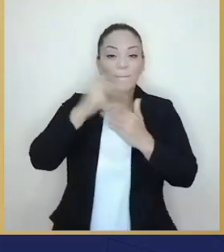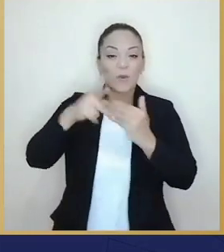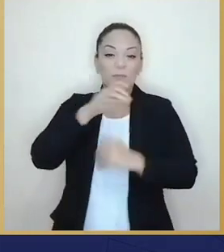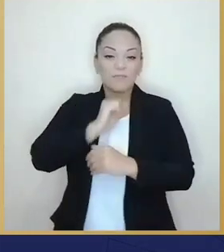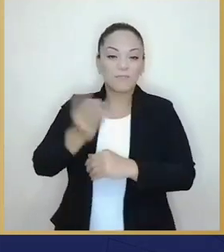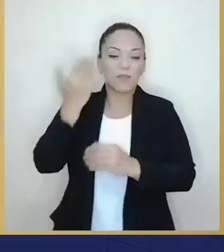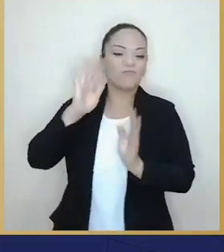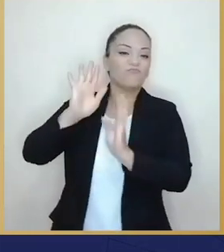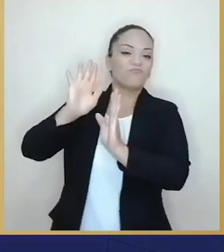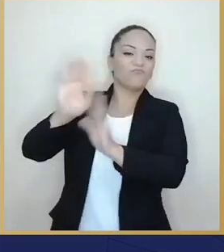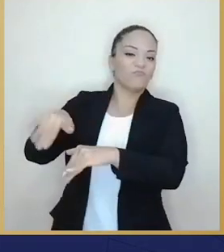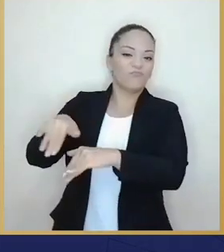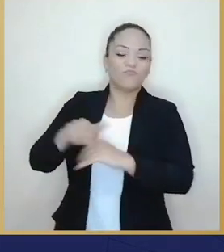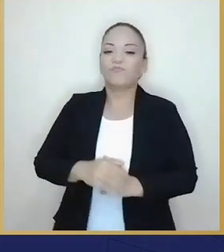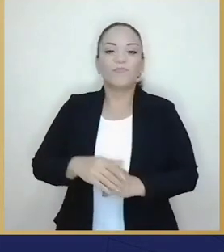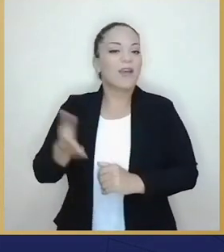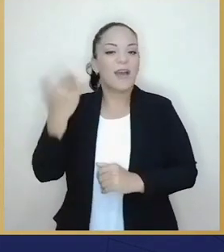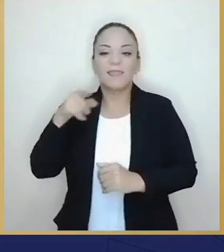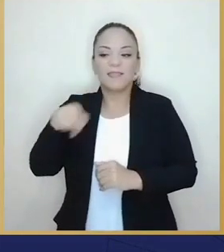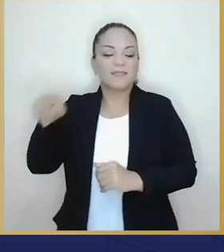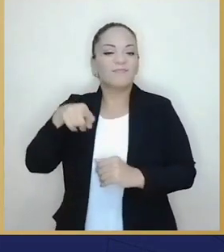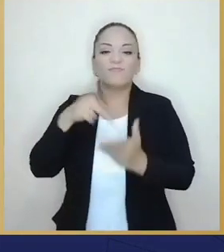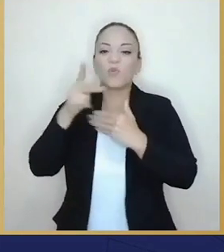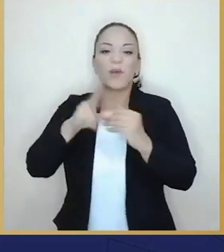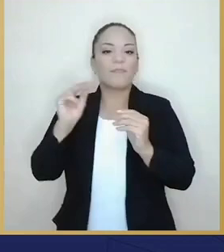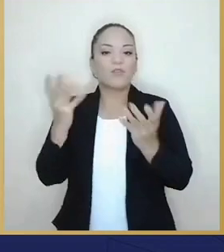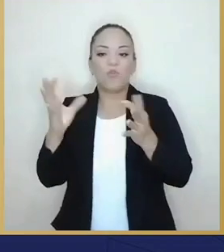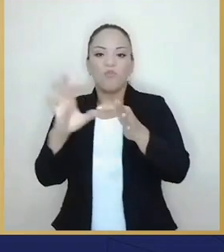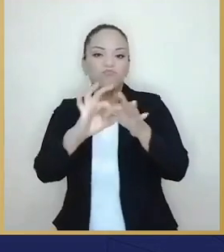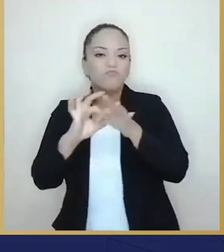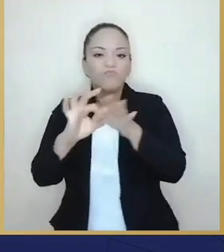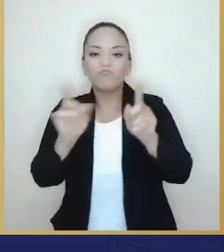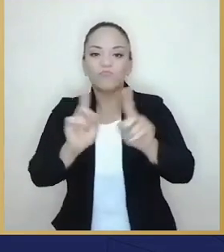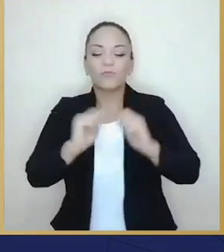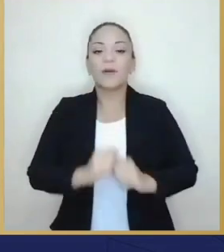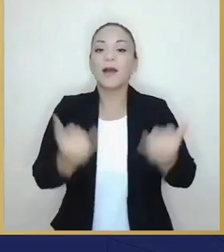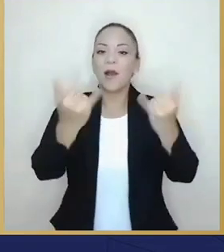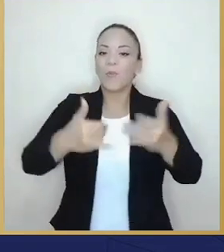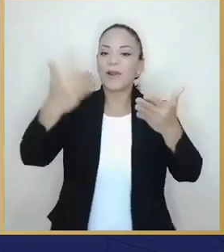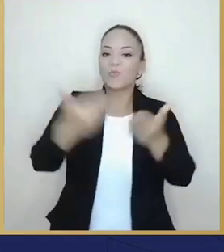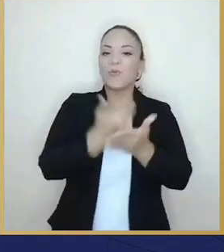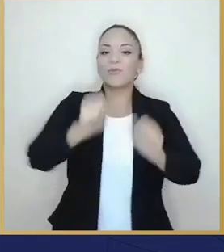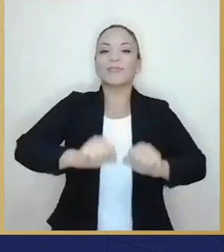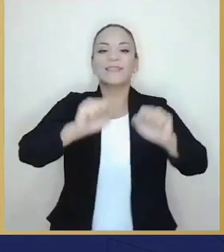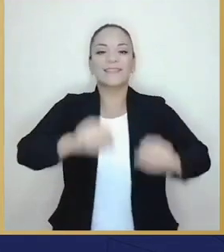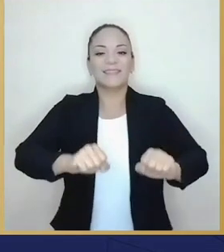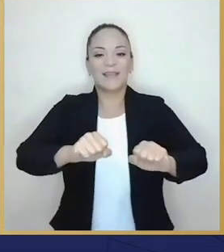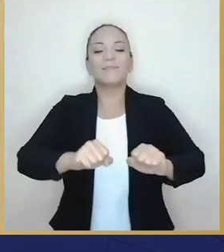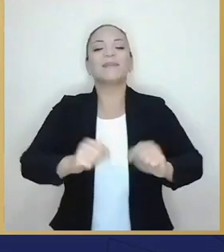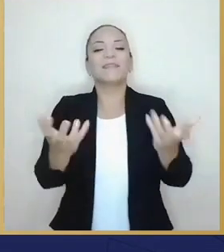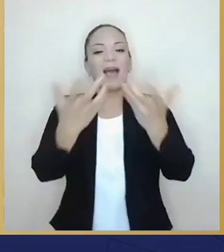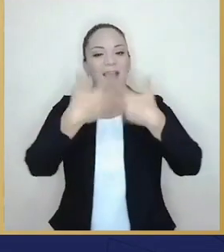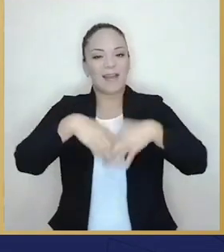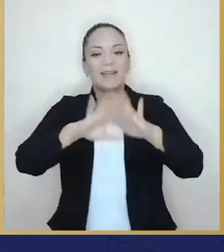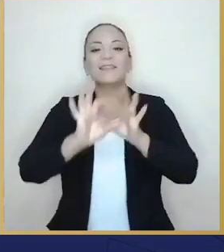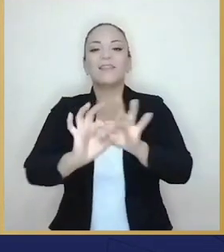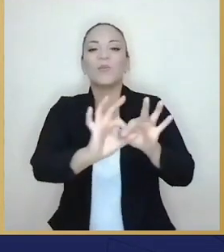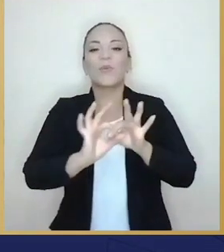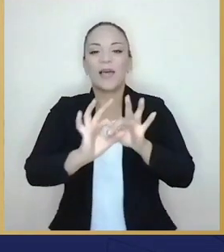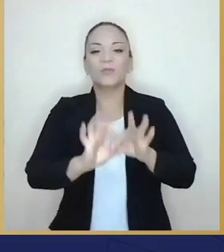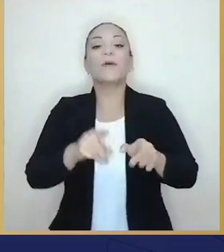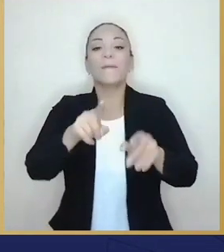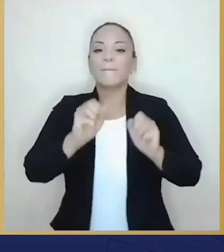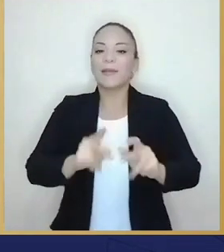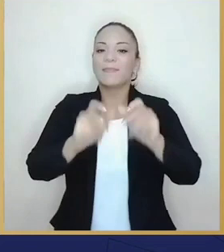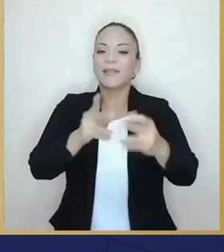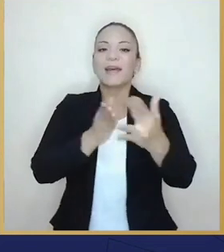sistemas obsoletos, anticuados y que no se comunicaban entre sí, para darle paso a sistemas modernos y articulados, que